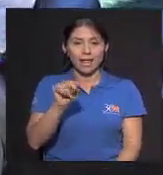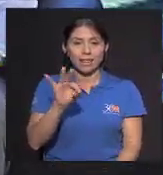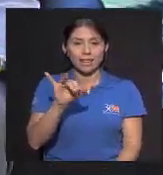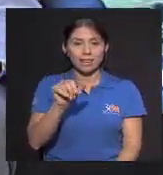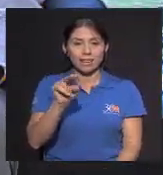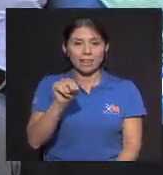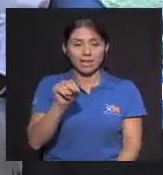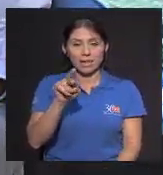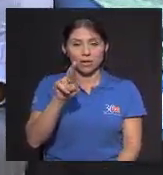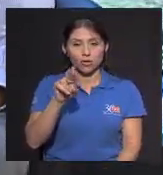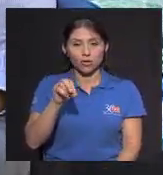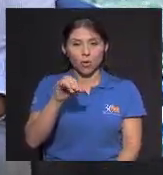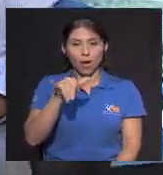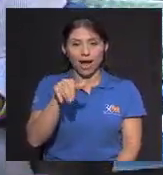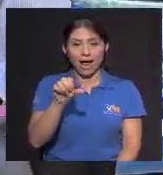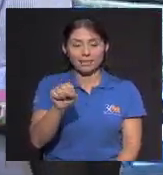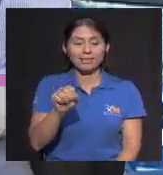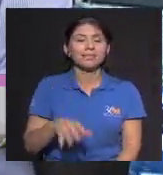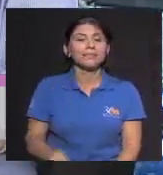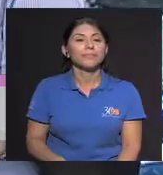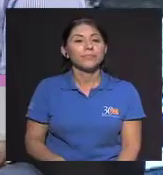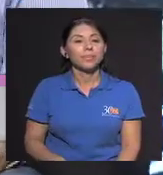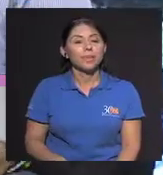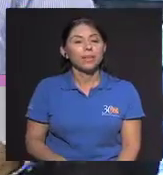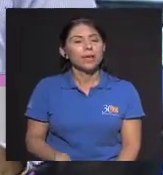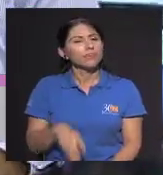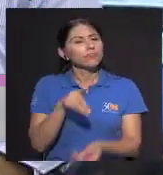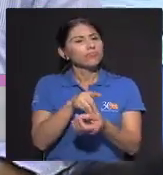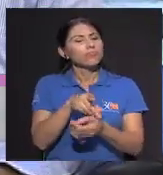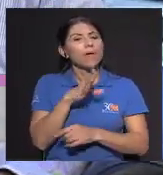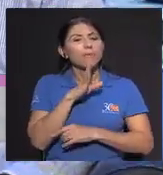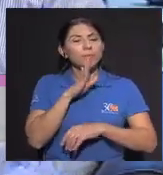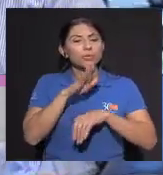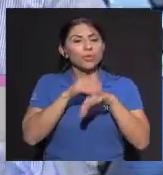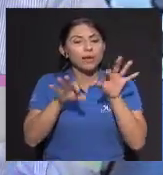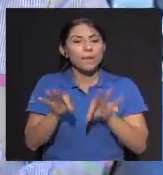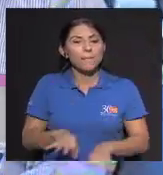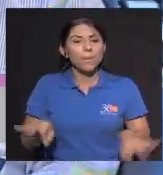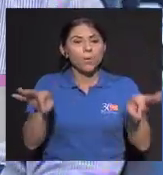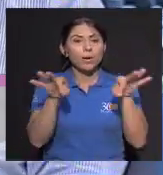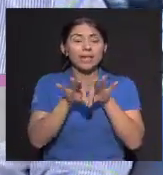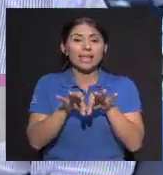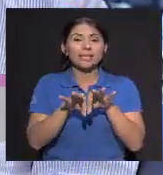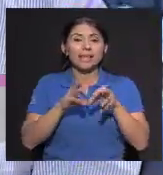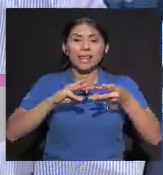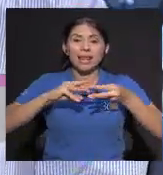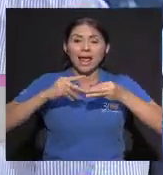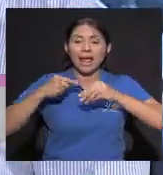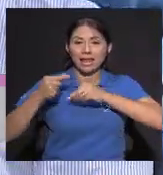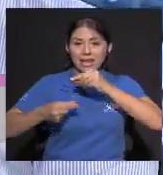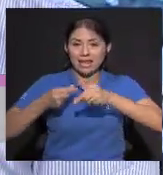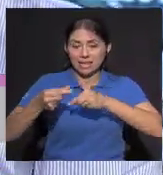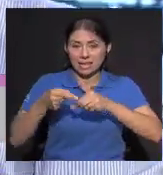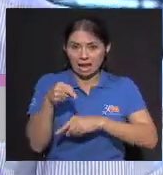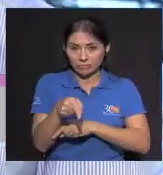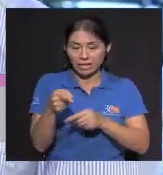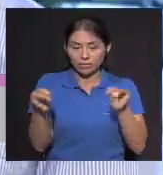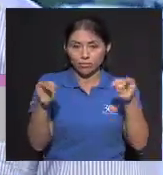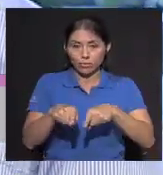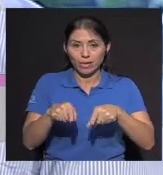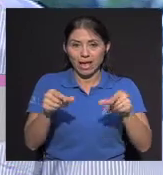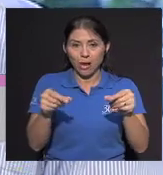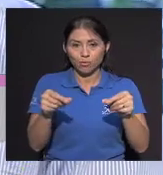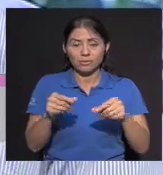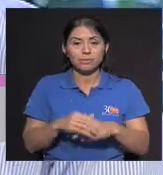Rojas Hablábamos un poco doctor Acerca de la importancia También de la genética En esto del